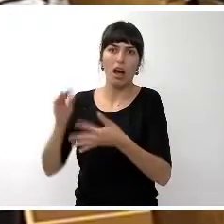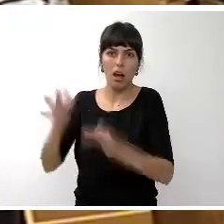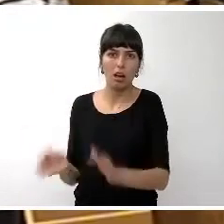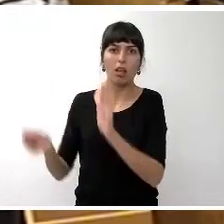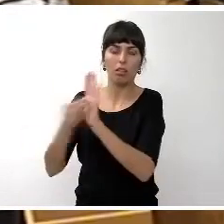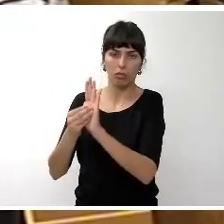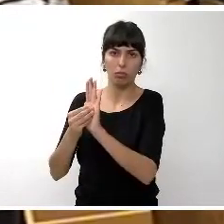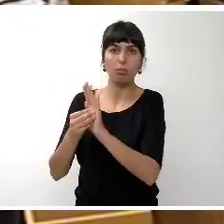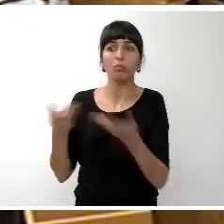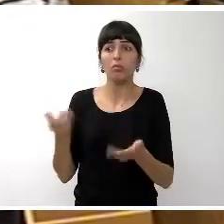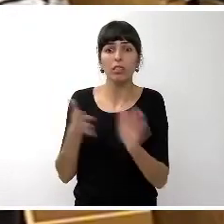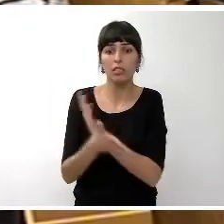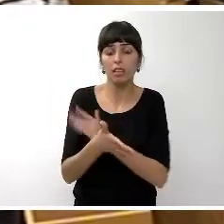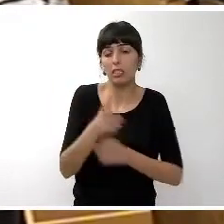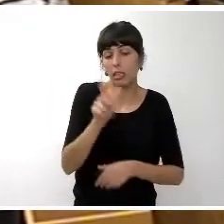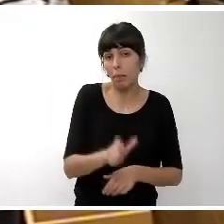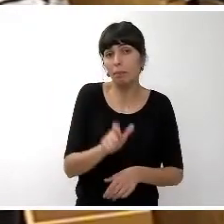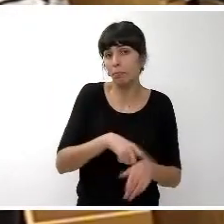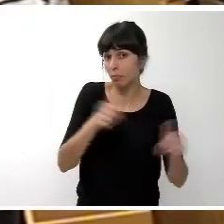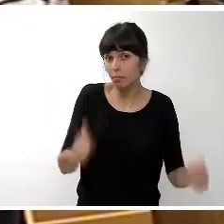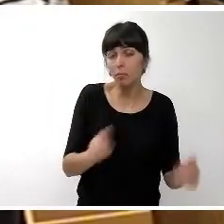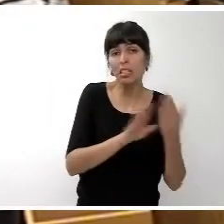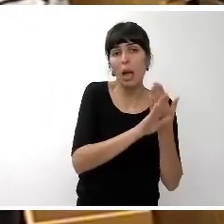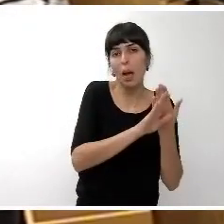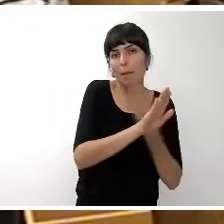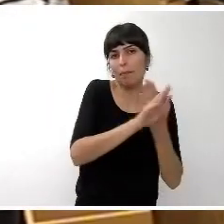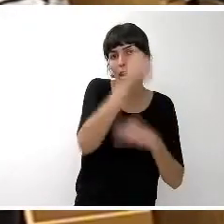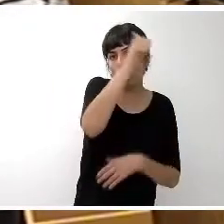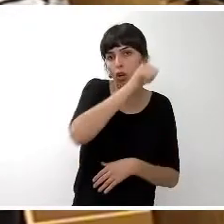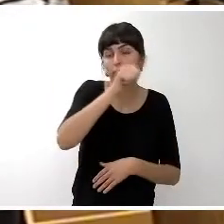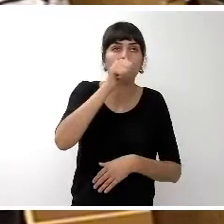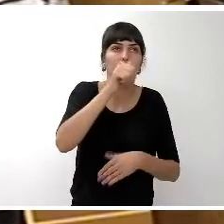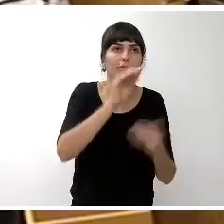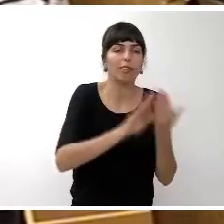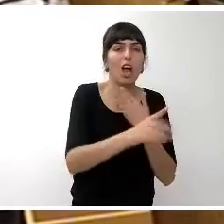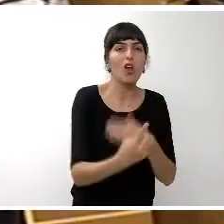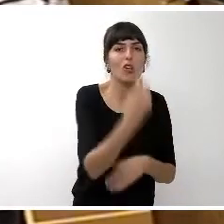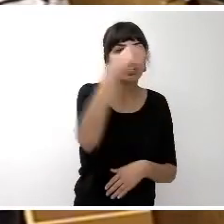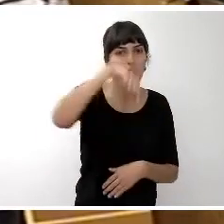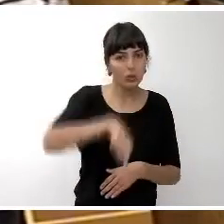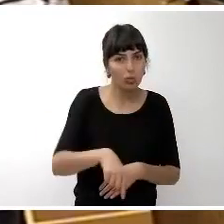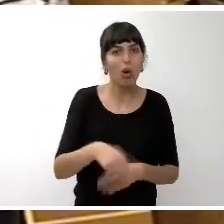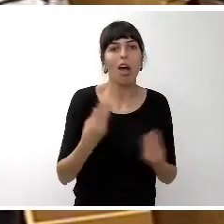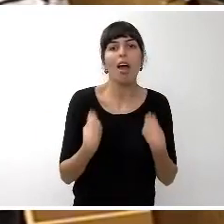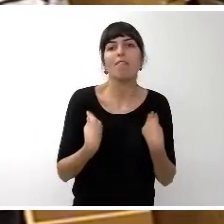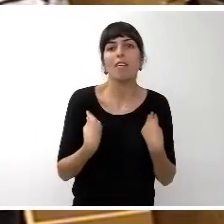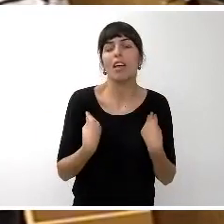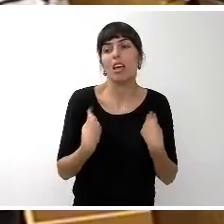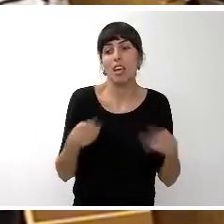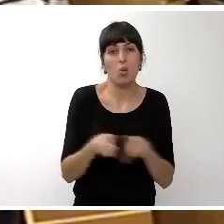oportunidades tanto de los vecinos de los ciudadanos del norte como los del sur y atendiendo a los atascos producidos no solo en la